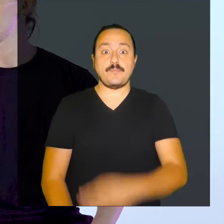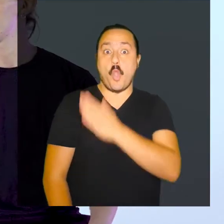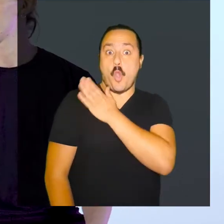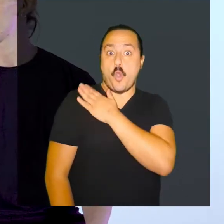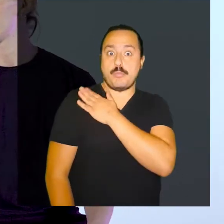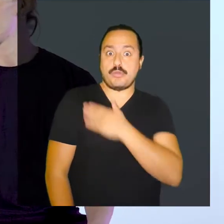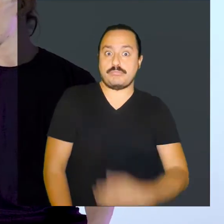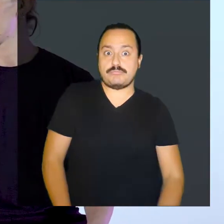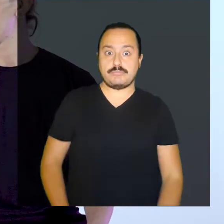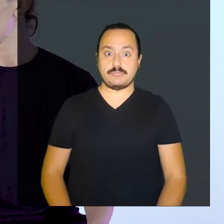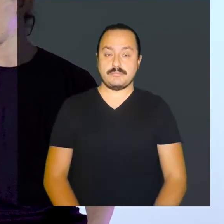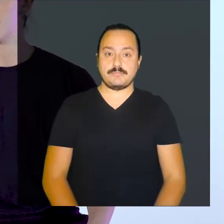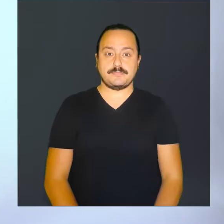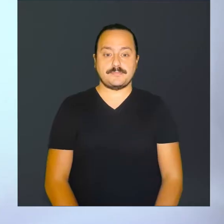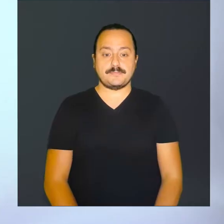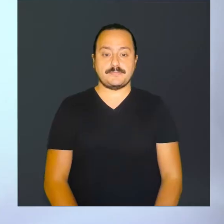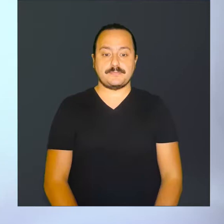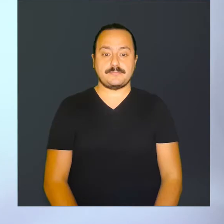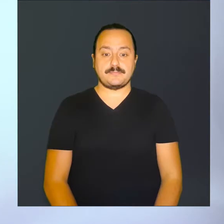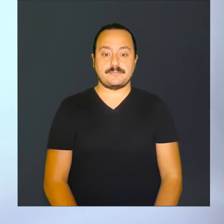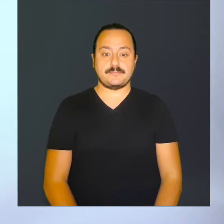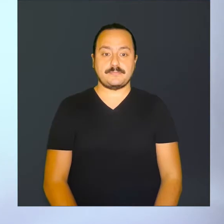Podría ser el hombro